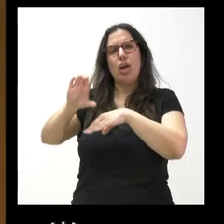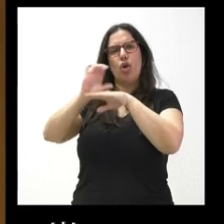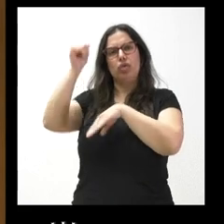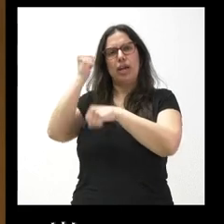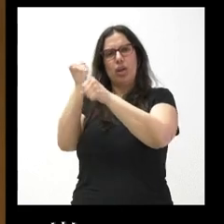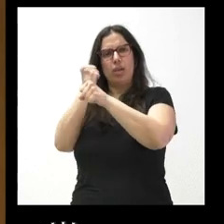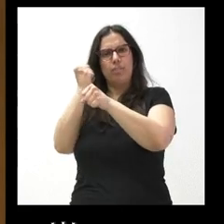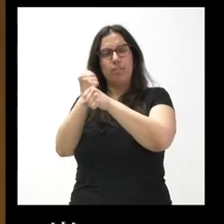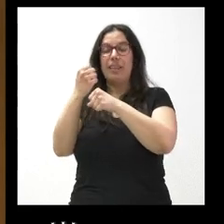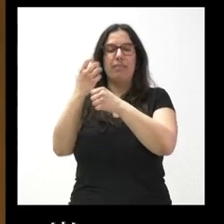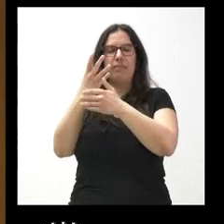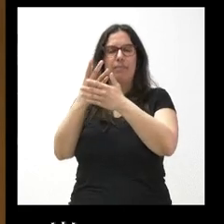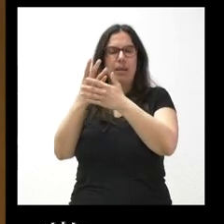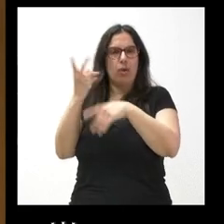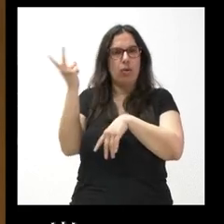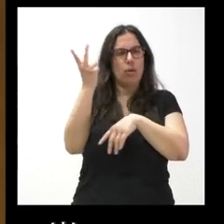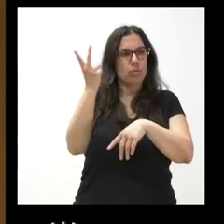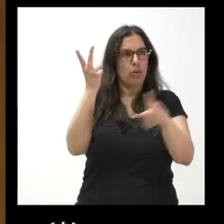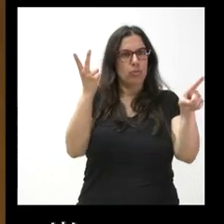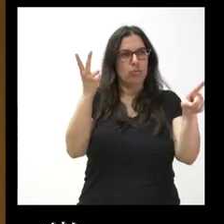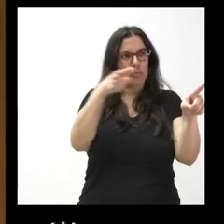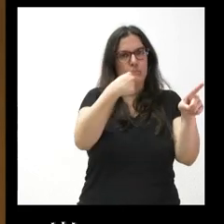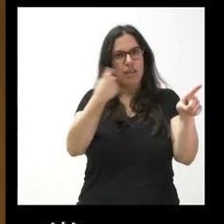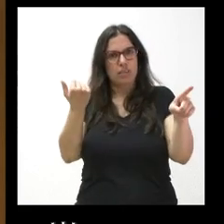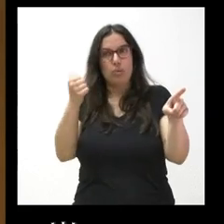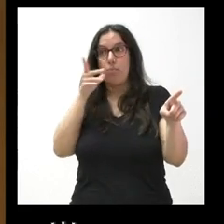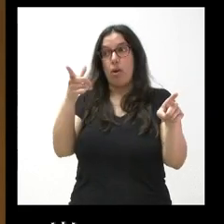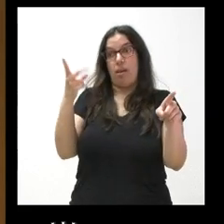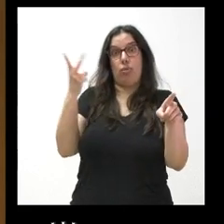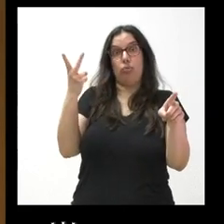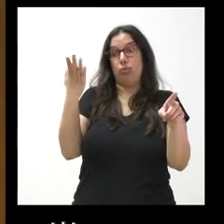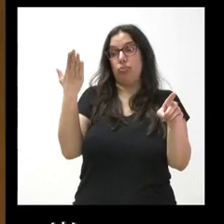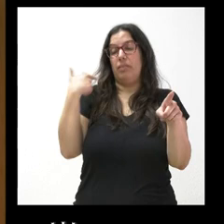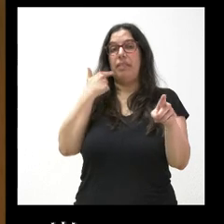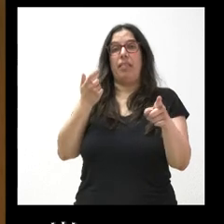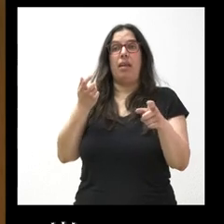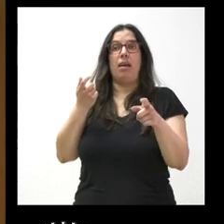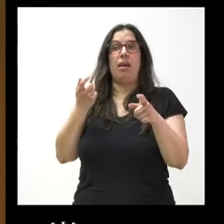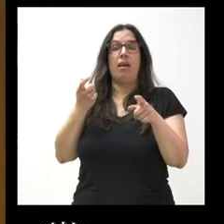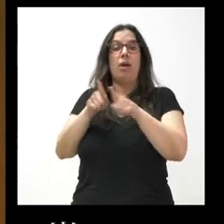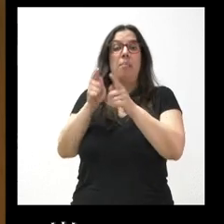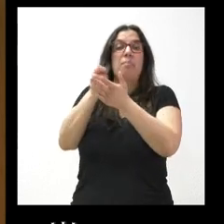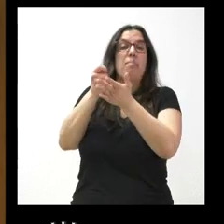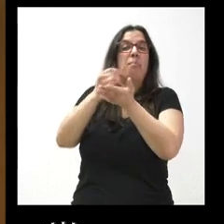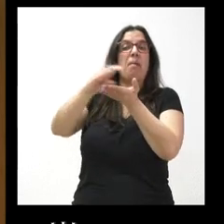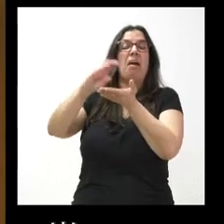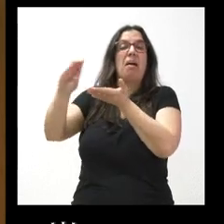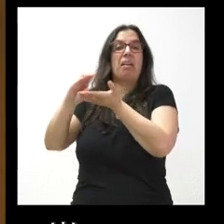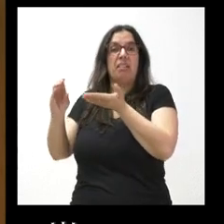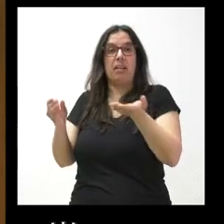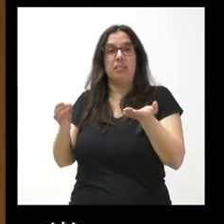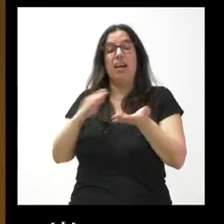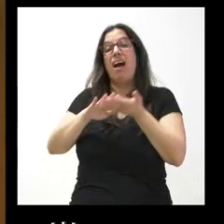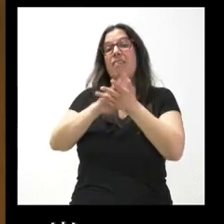Industria, que son quienes han utilizado anteayer esta expresión para referirse a la renta garantizada de